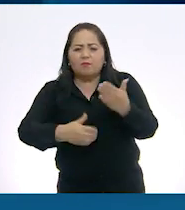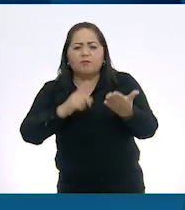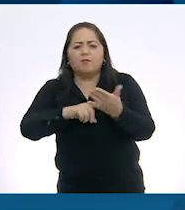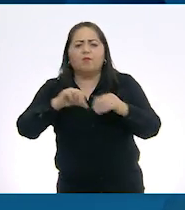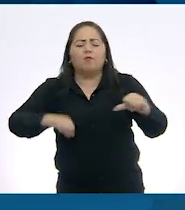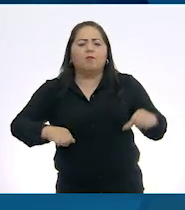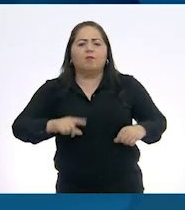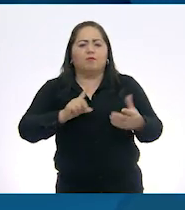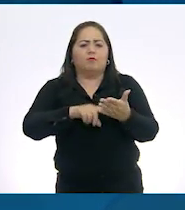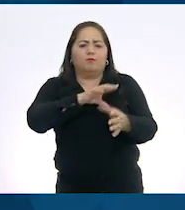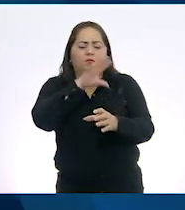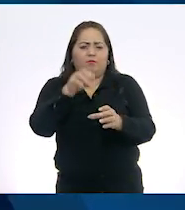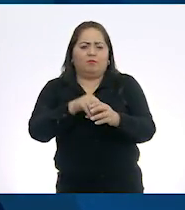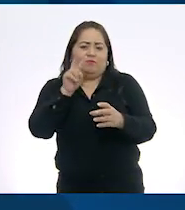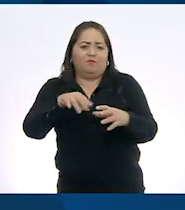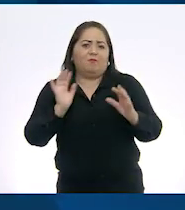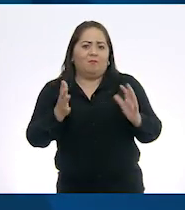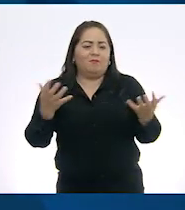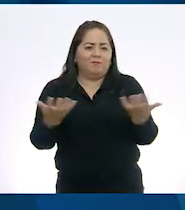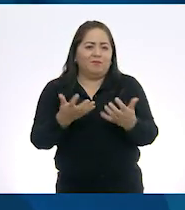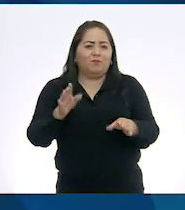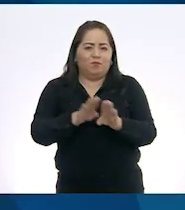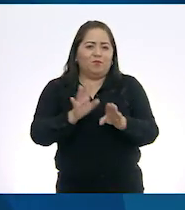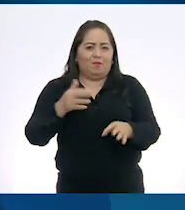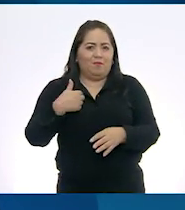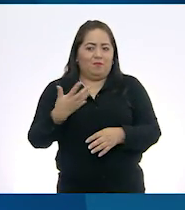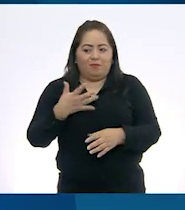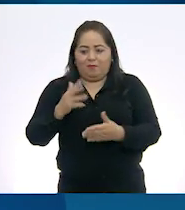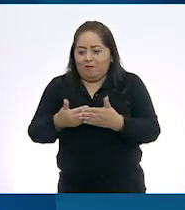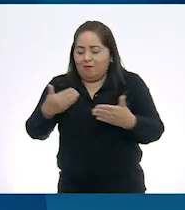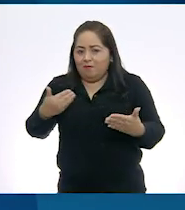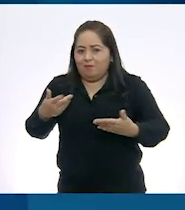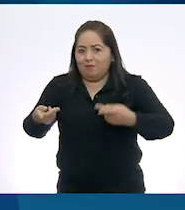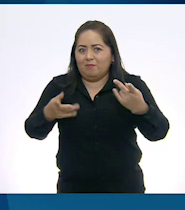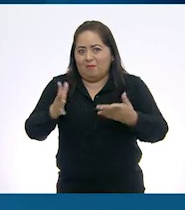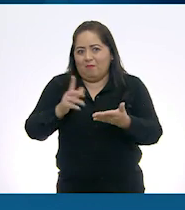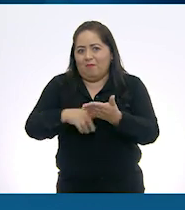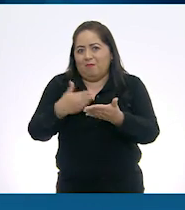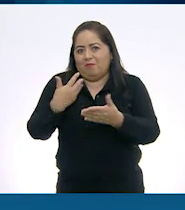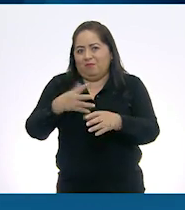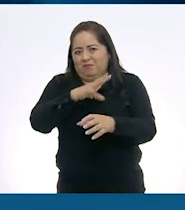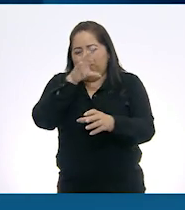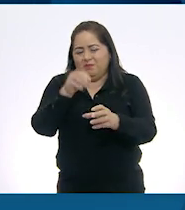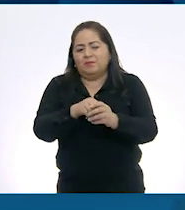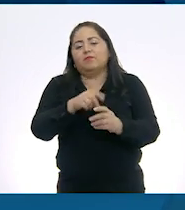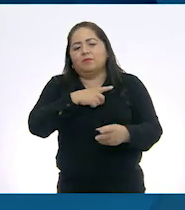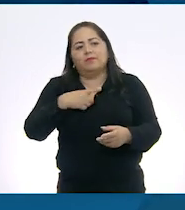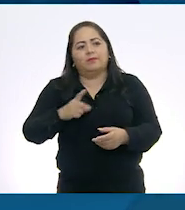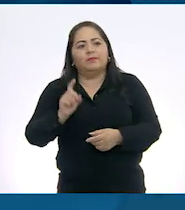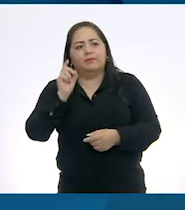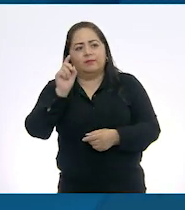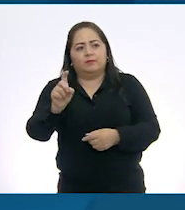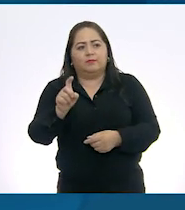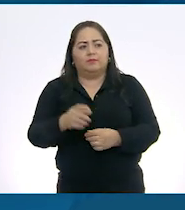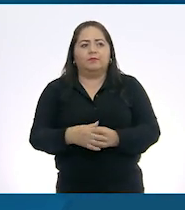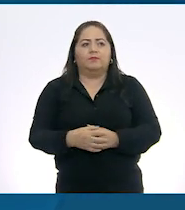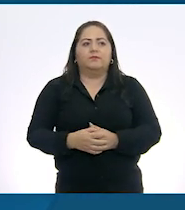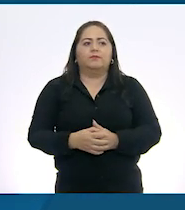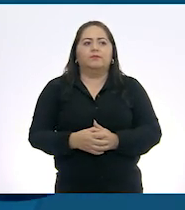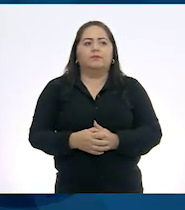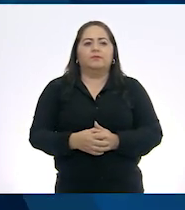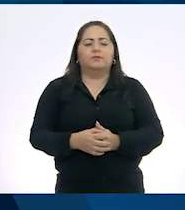tengo realizadas. Como yo tengo una actividad hecha solo, tengo que darle a Página Actual.